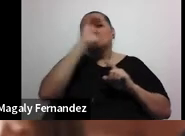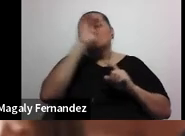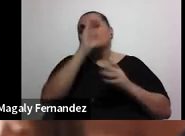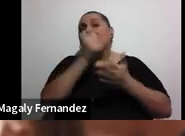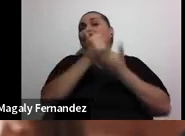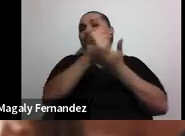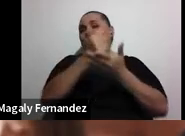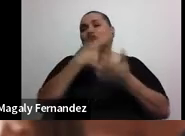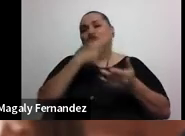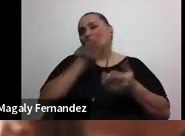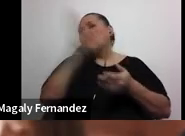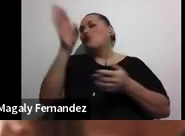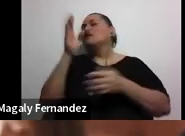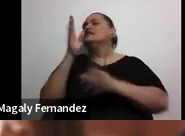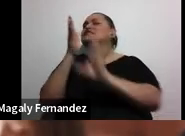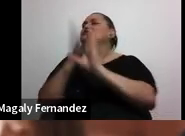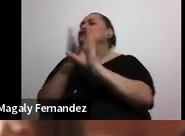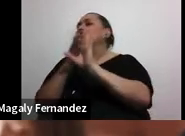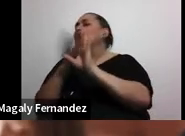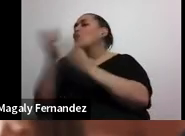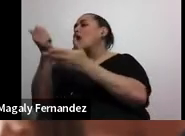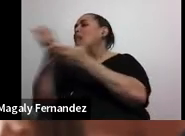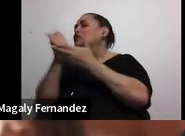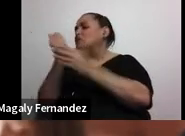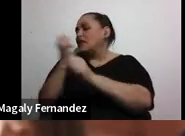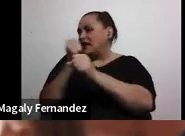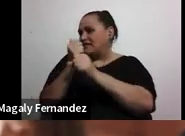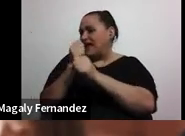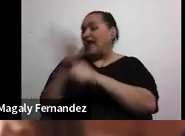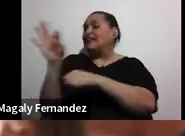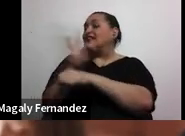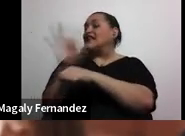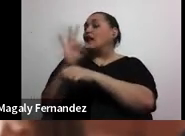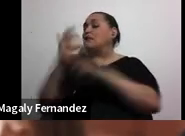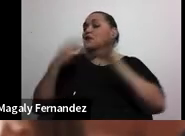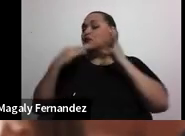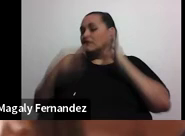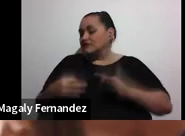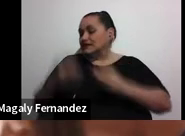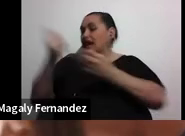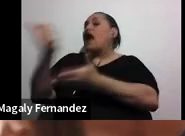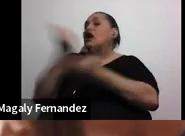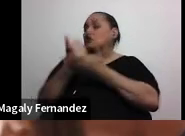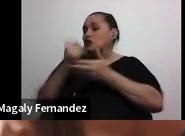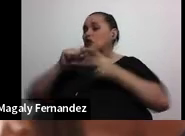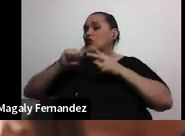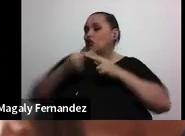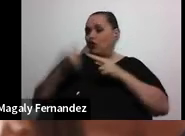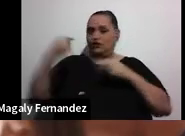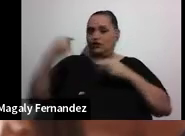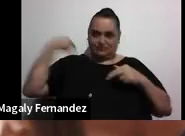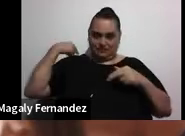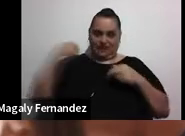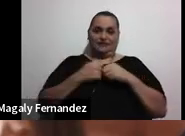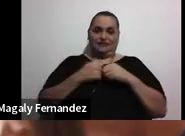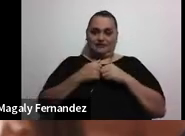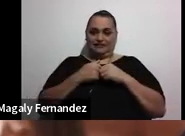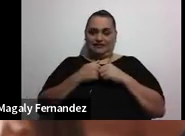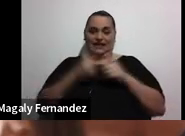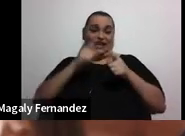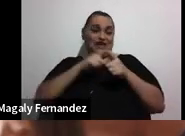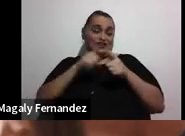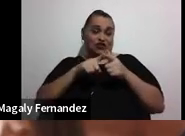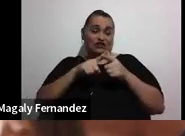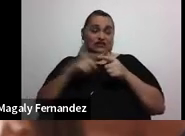al psicólogo para que me ayude a trabajar esto voy a ir a la terapeuta física para que me ayude con el dolor de espalda entonces de repente